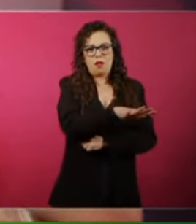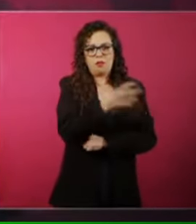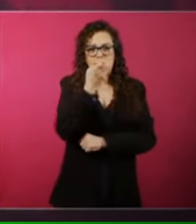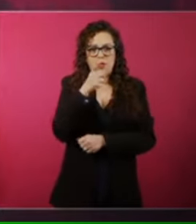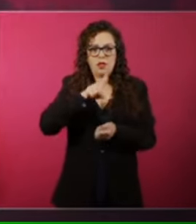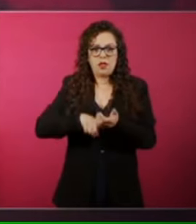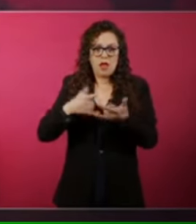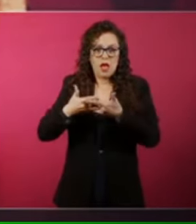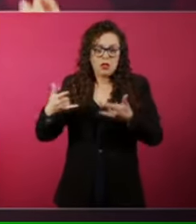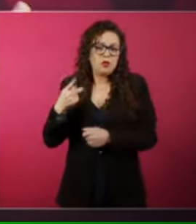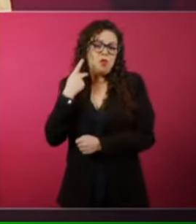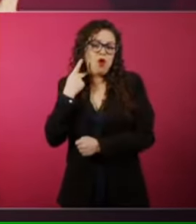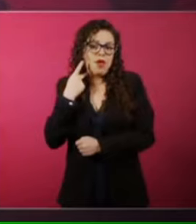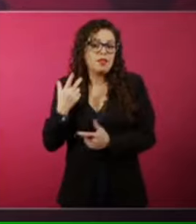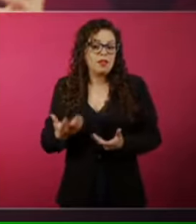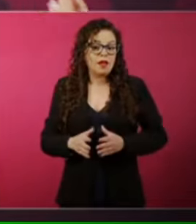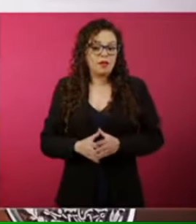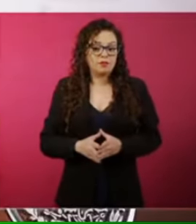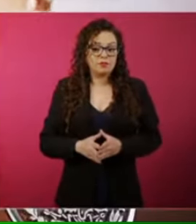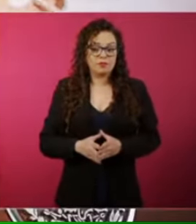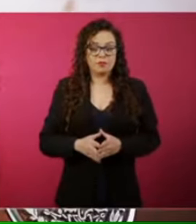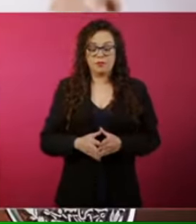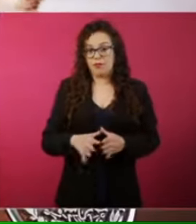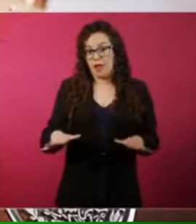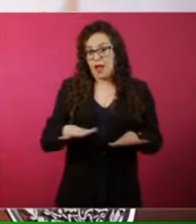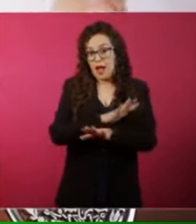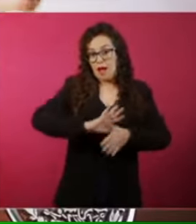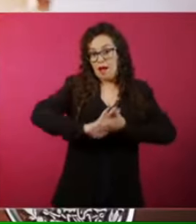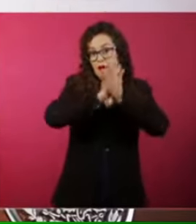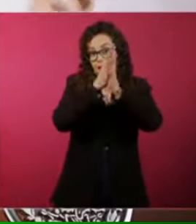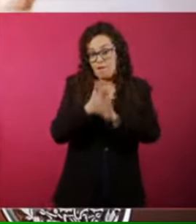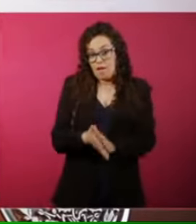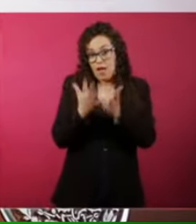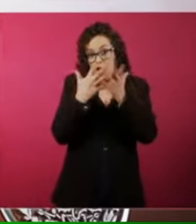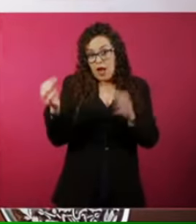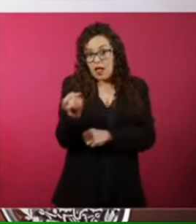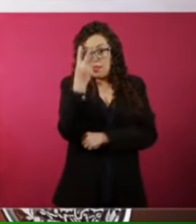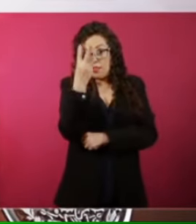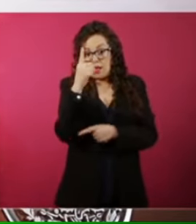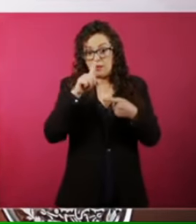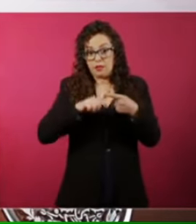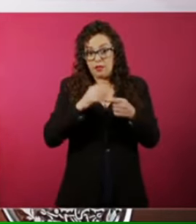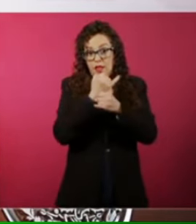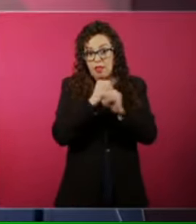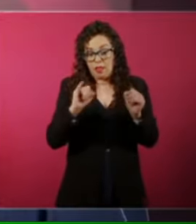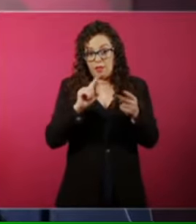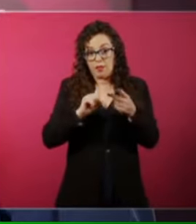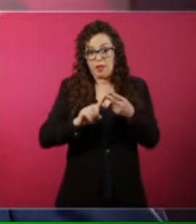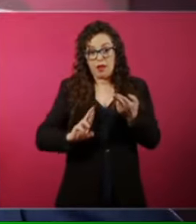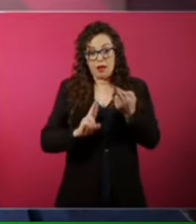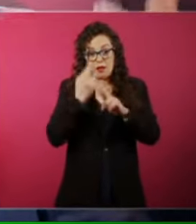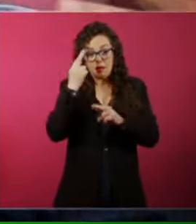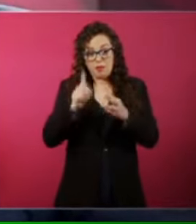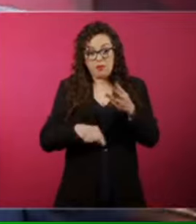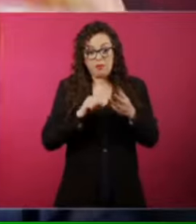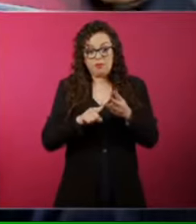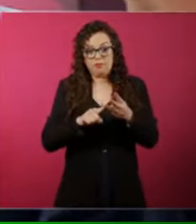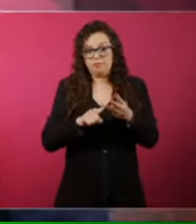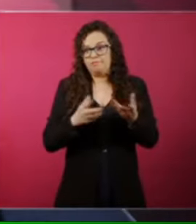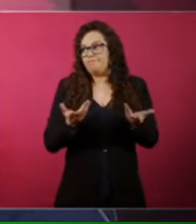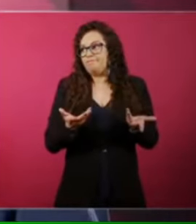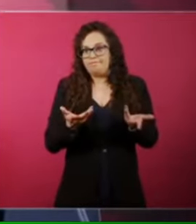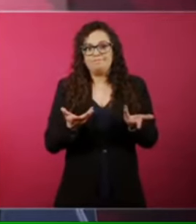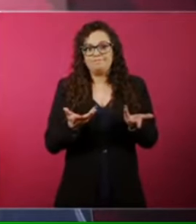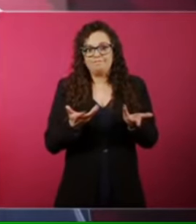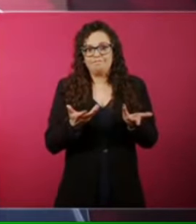Aquí, tres grandes transformaciones. La independencia, la reforma, la revolución. La lucha del pueblo. Grandes